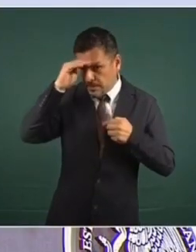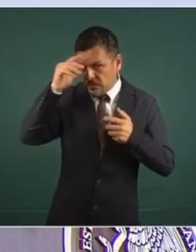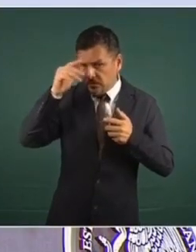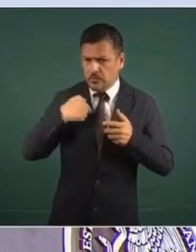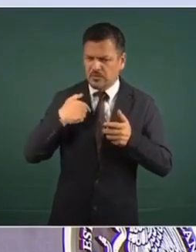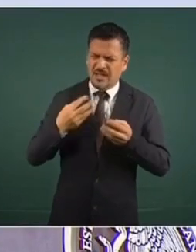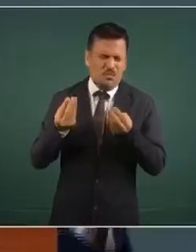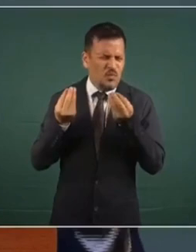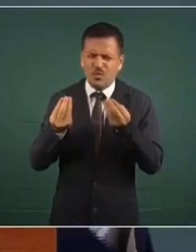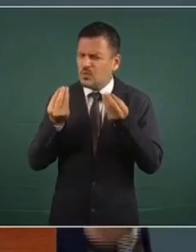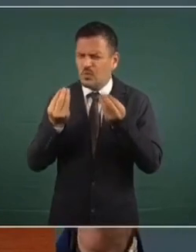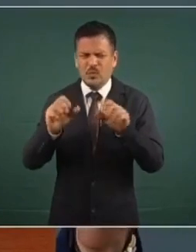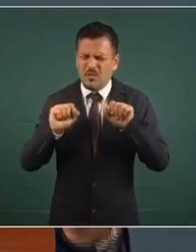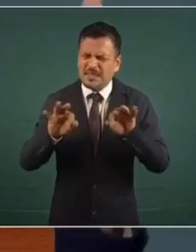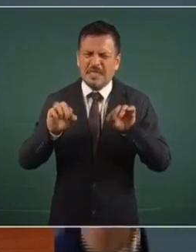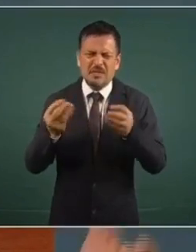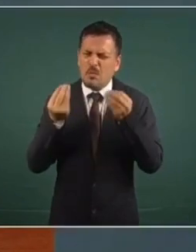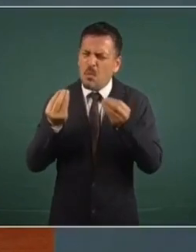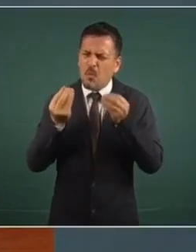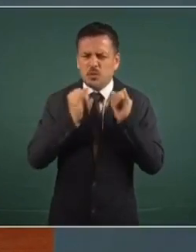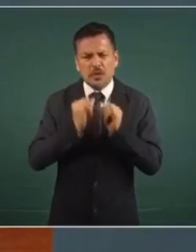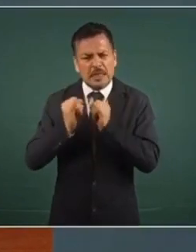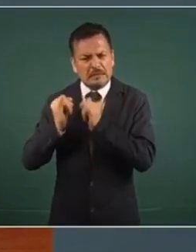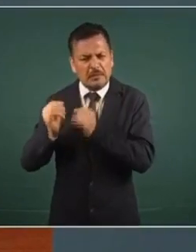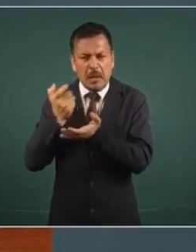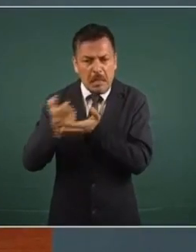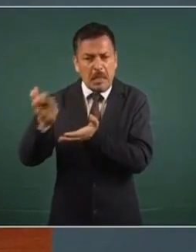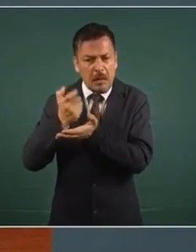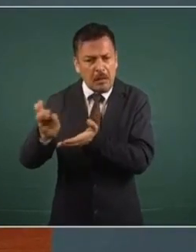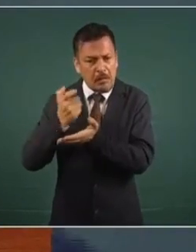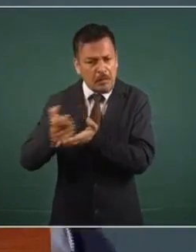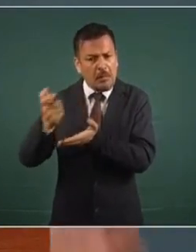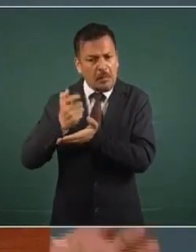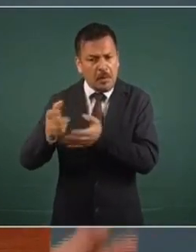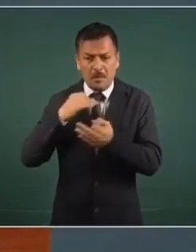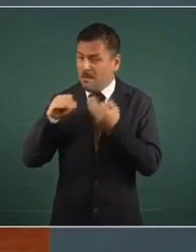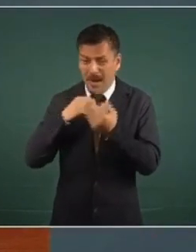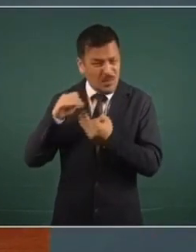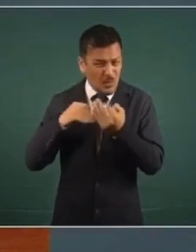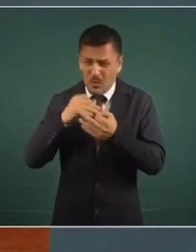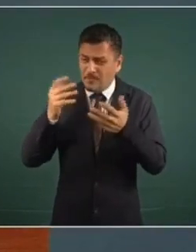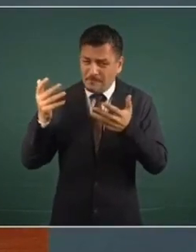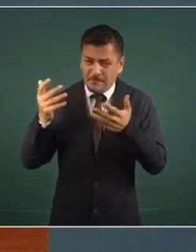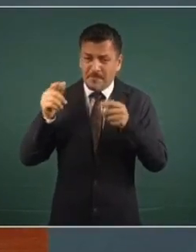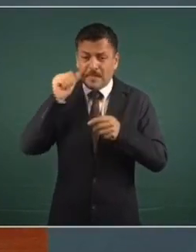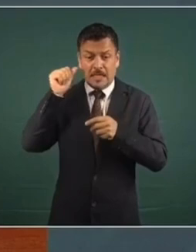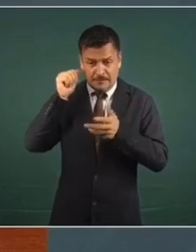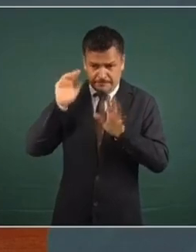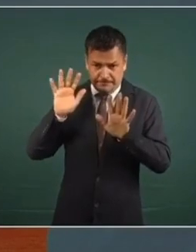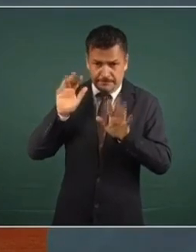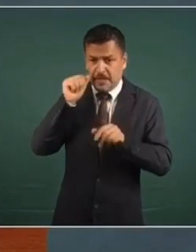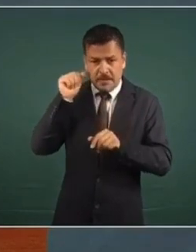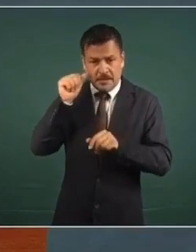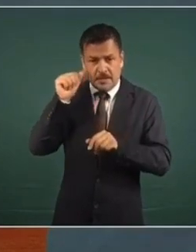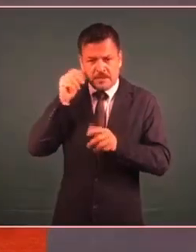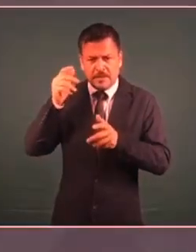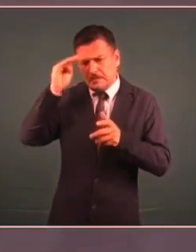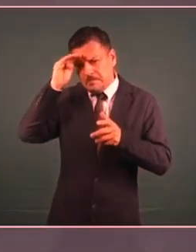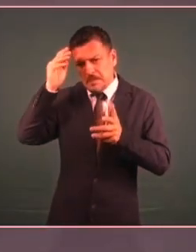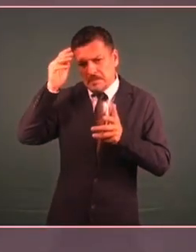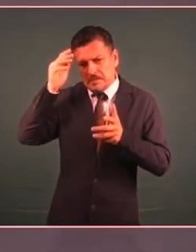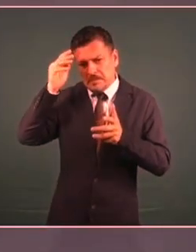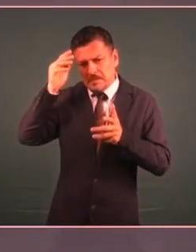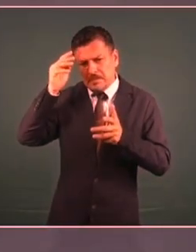que fue un exceso crear tantos organismos autónomos, independientes, para todo. Ayer se pensó que